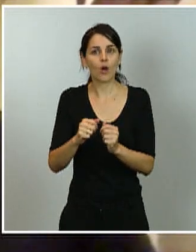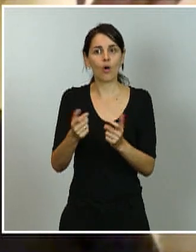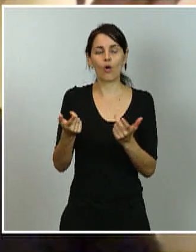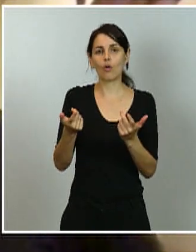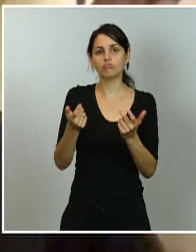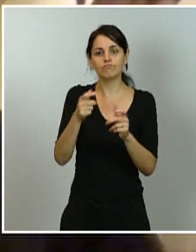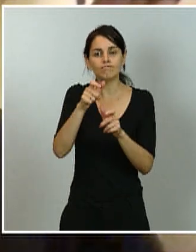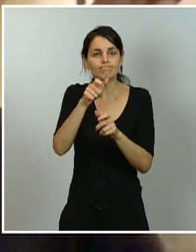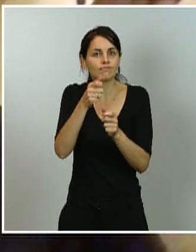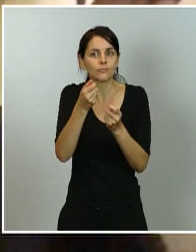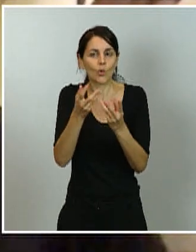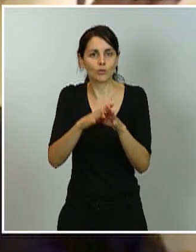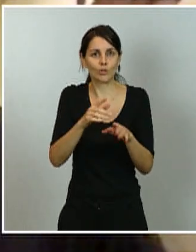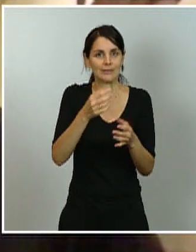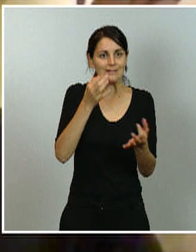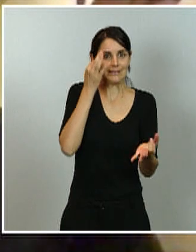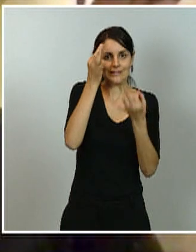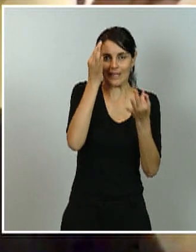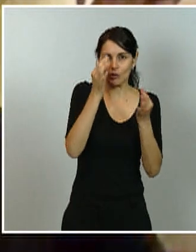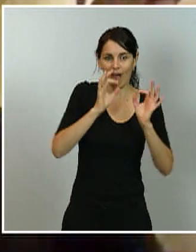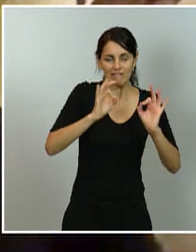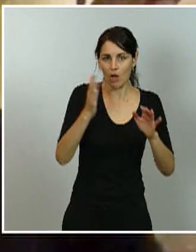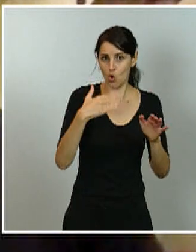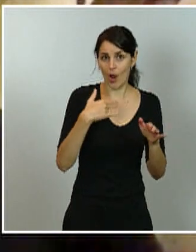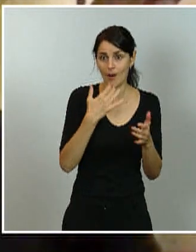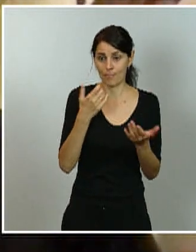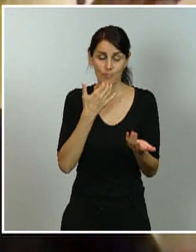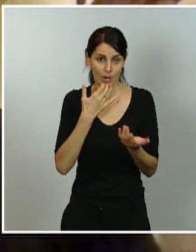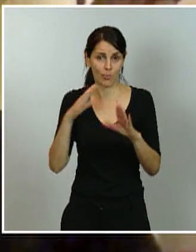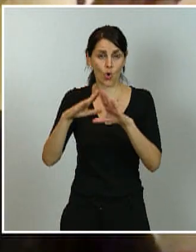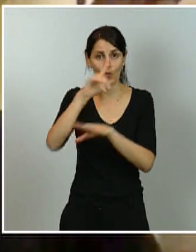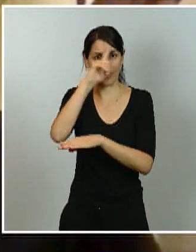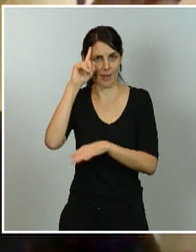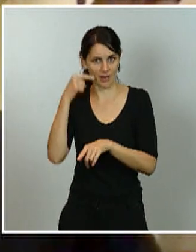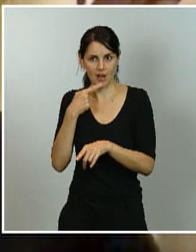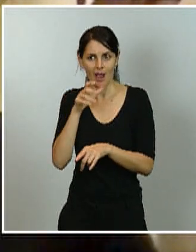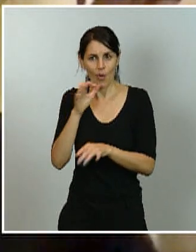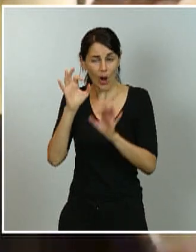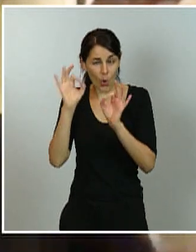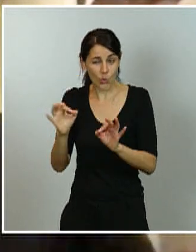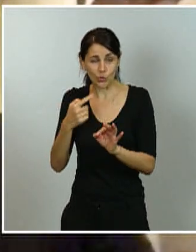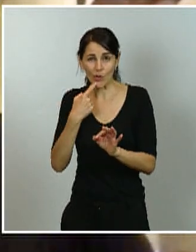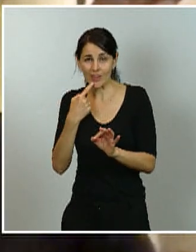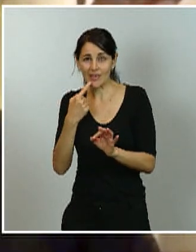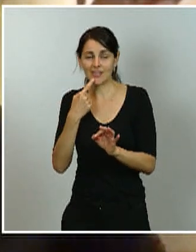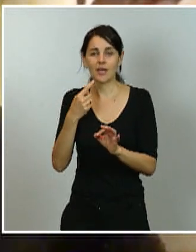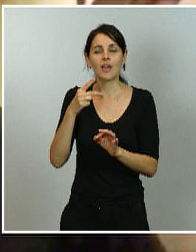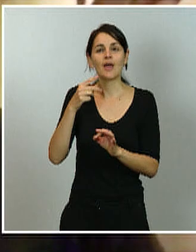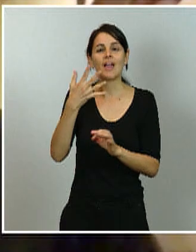Madrid acaba de publicar sus datos actualizados y por encima de 500 ahora mismo hay 233 municipios.